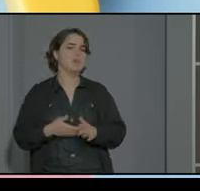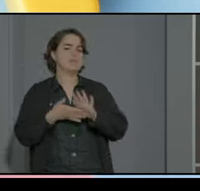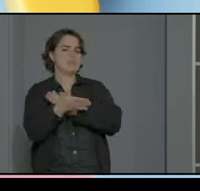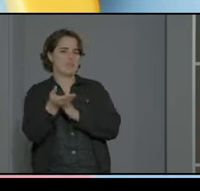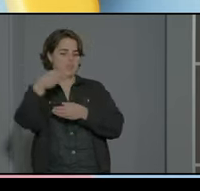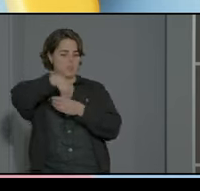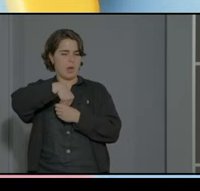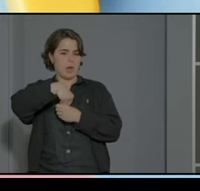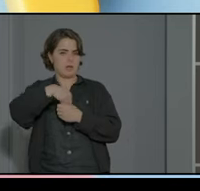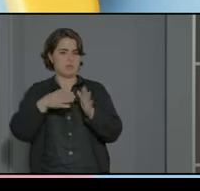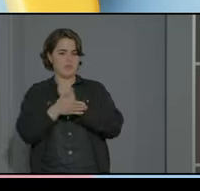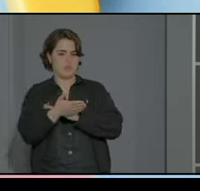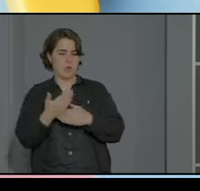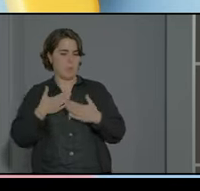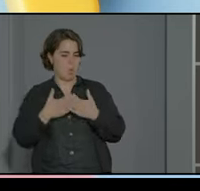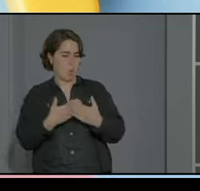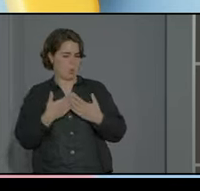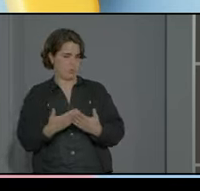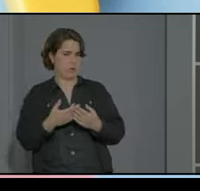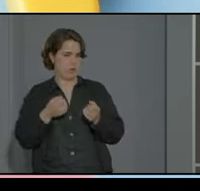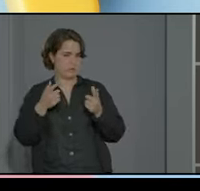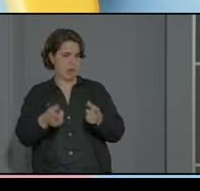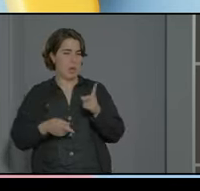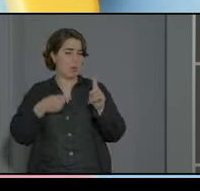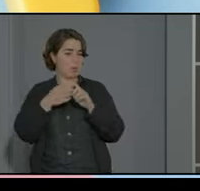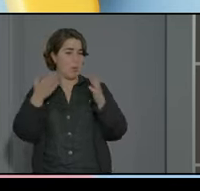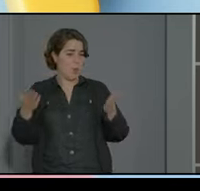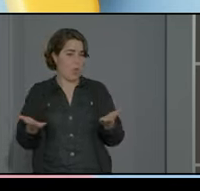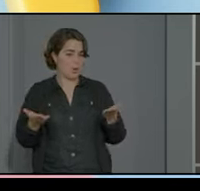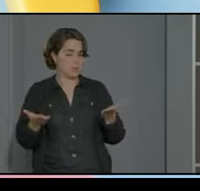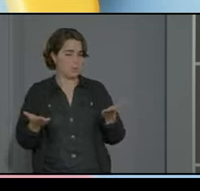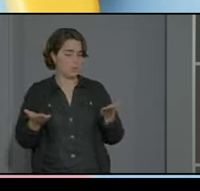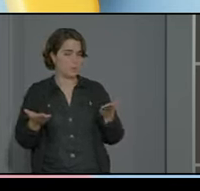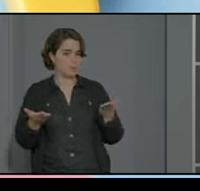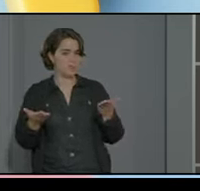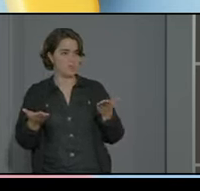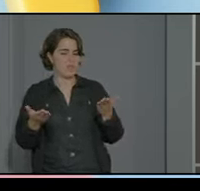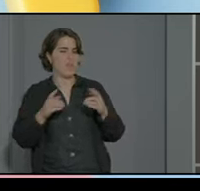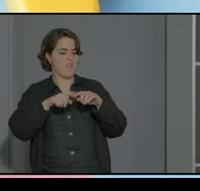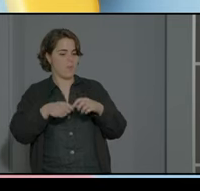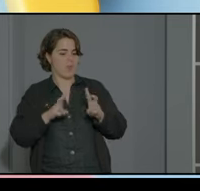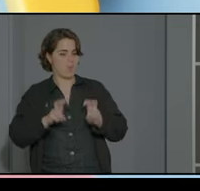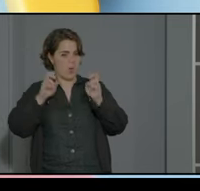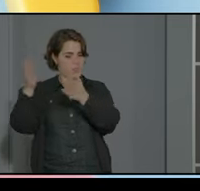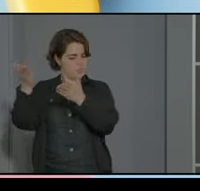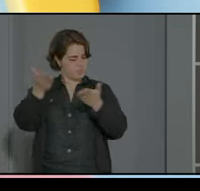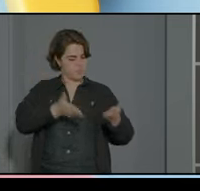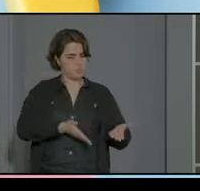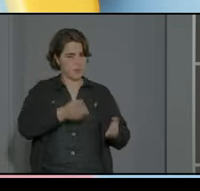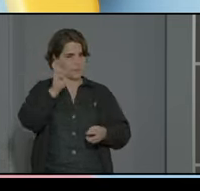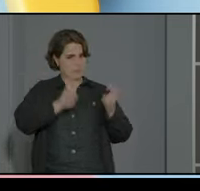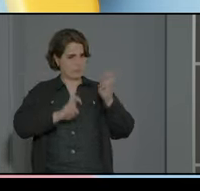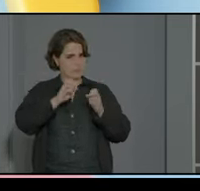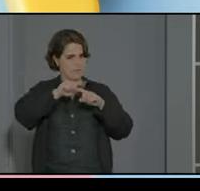en él se ofrece voluntaria para acoger a las familias nuevas que van a venir